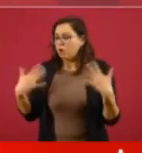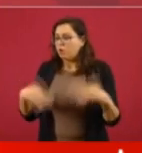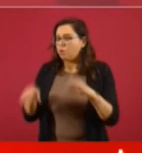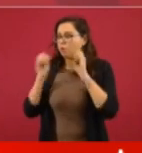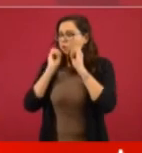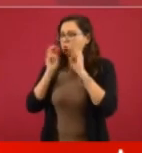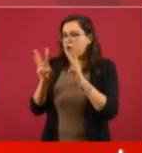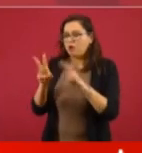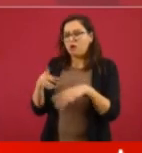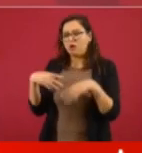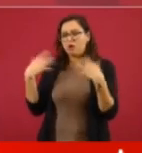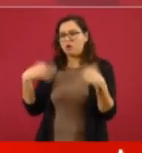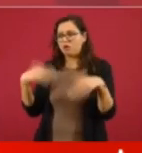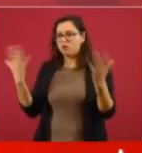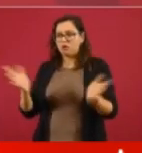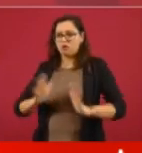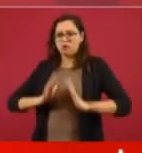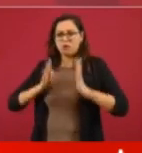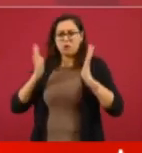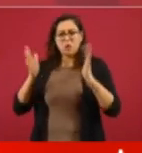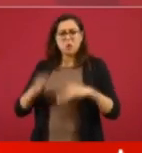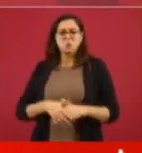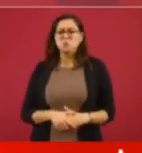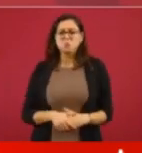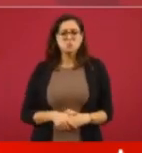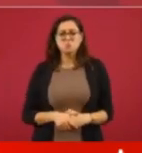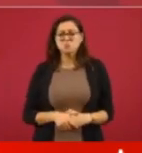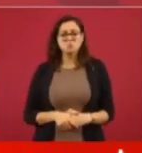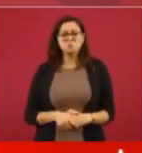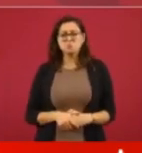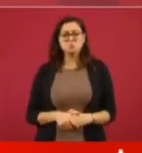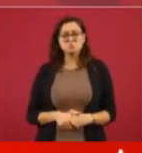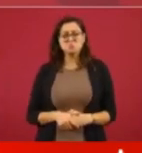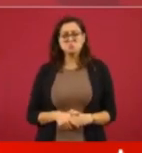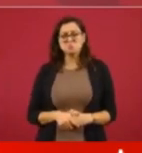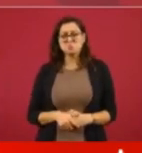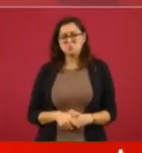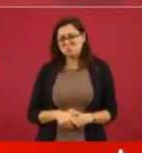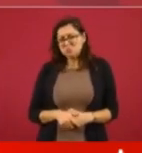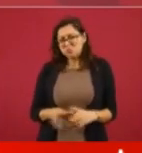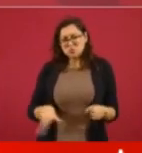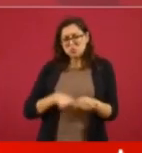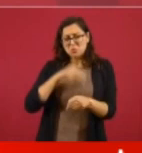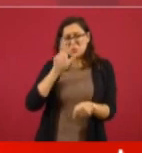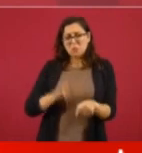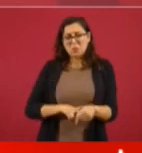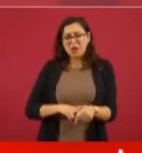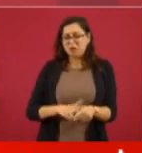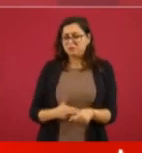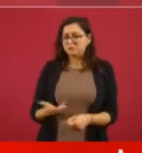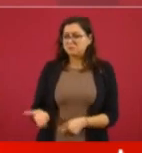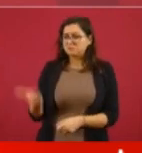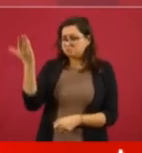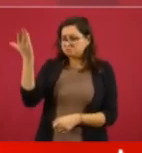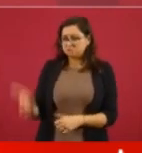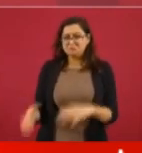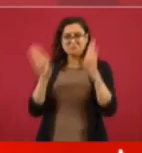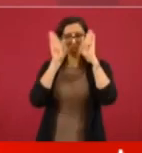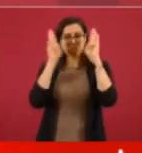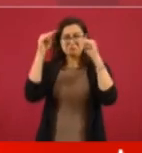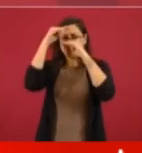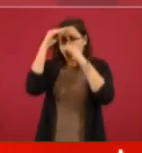con autenticidad lo que es un conservador.